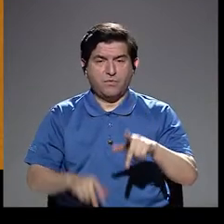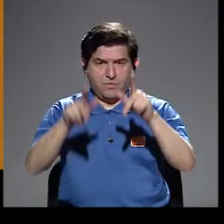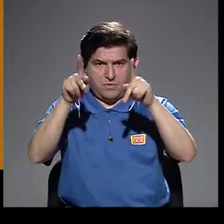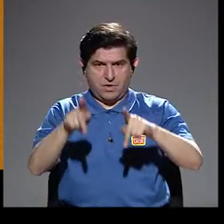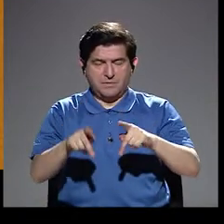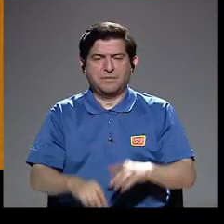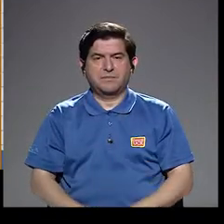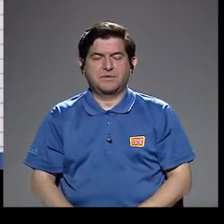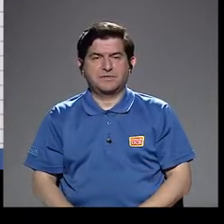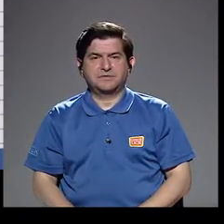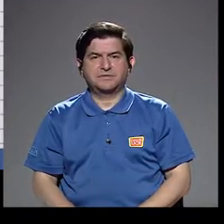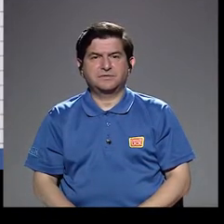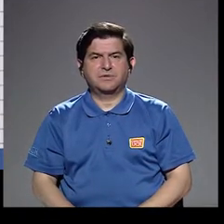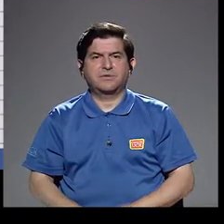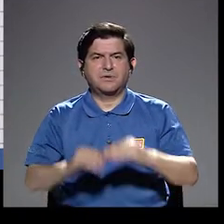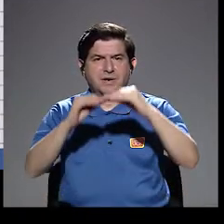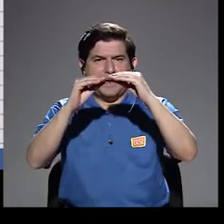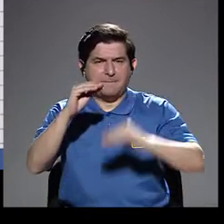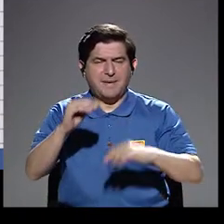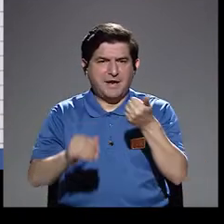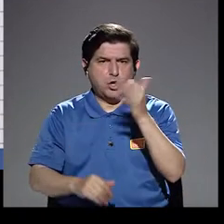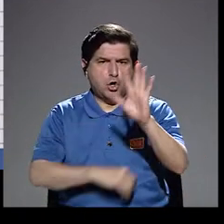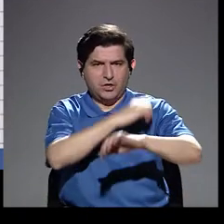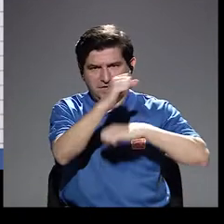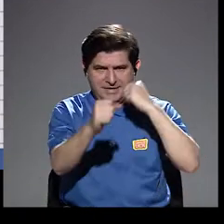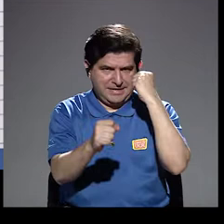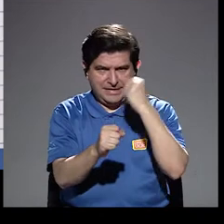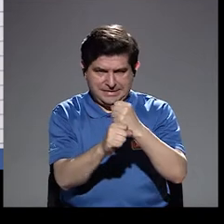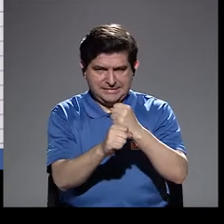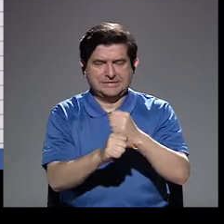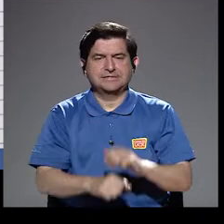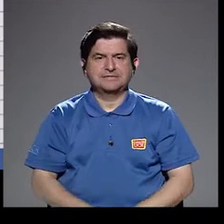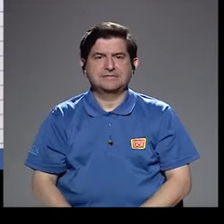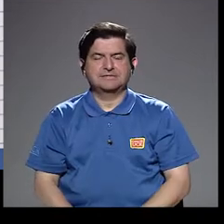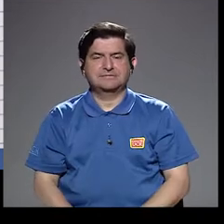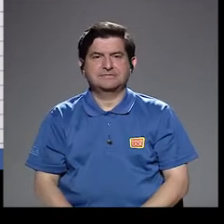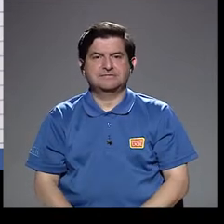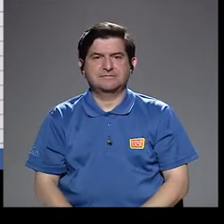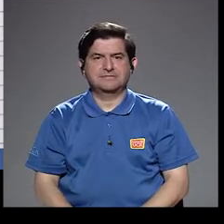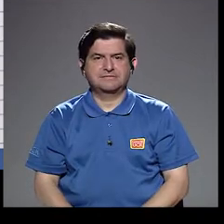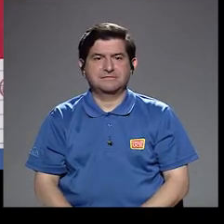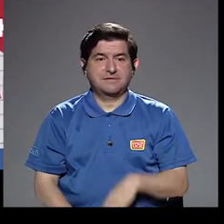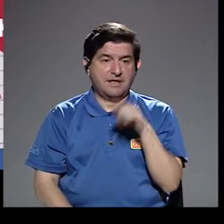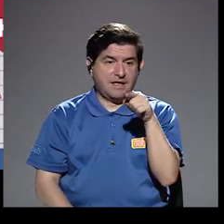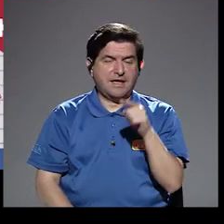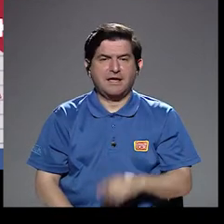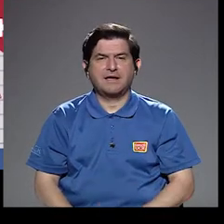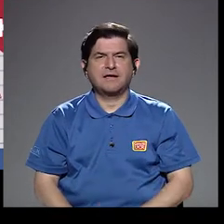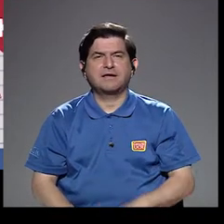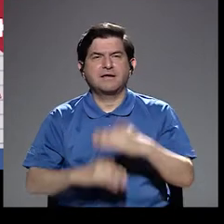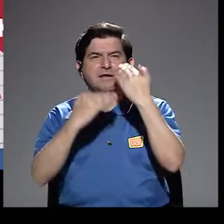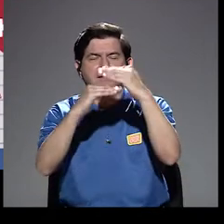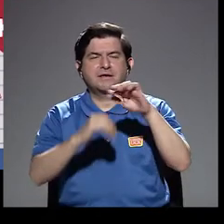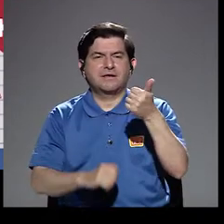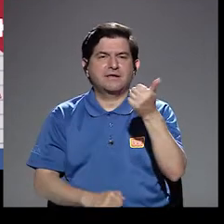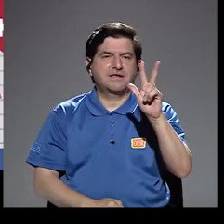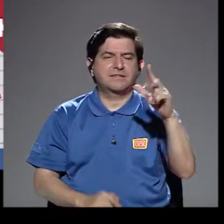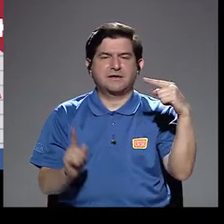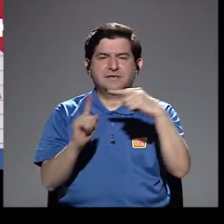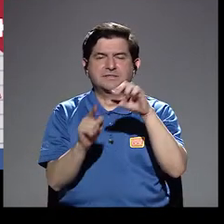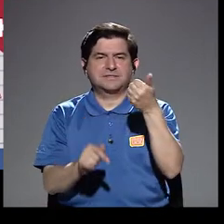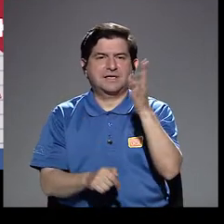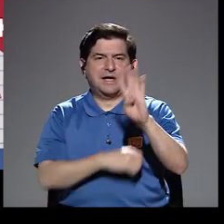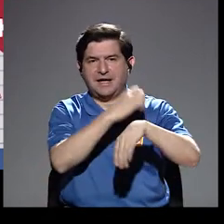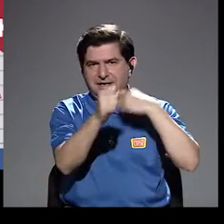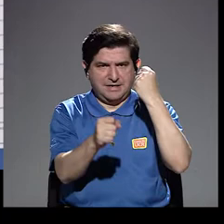persona menor de 15 años, digamos, que esté en un rango entre los 13 y 14